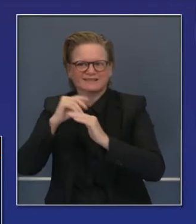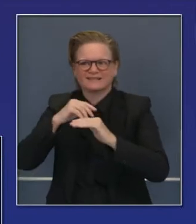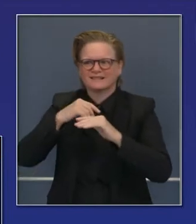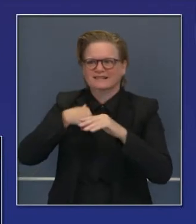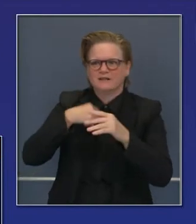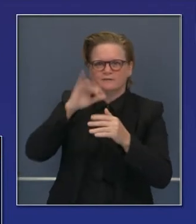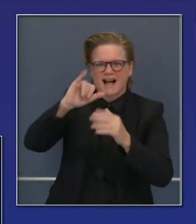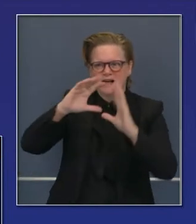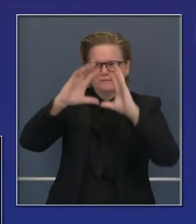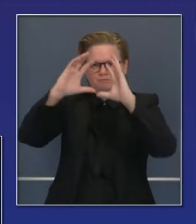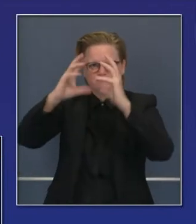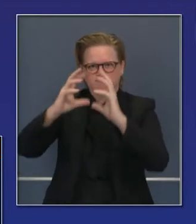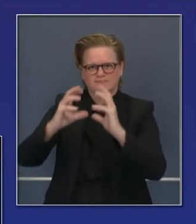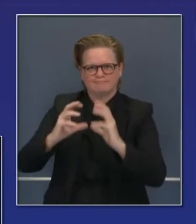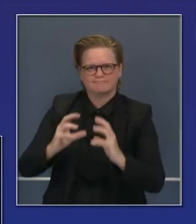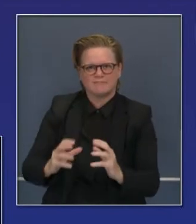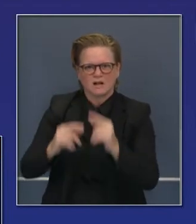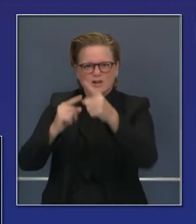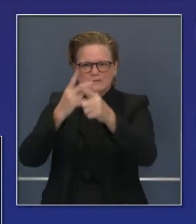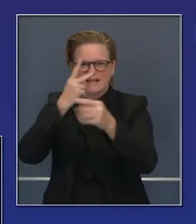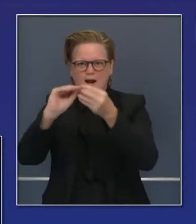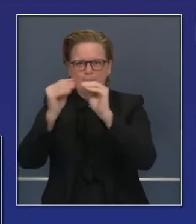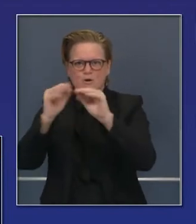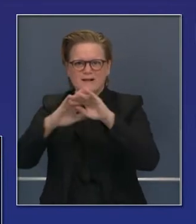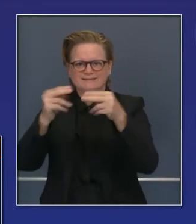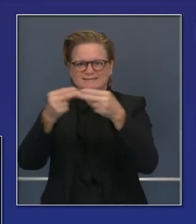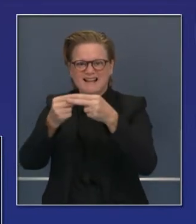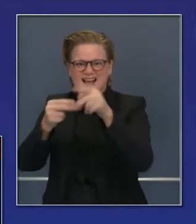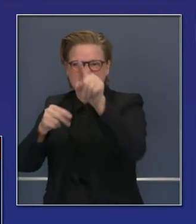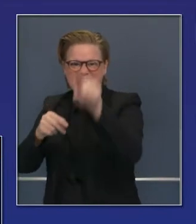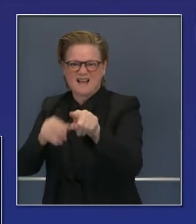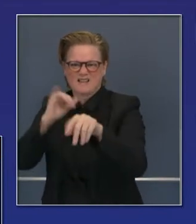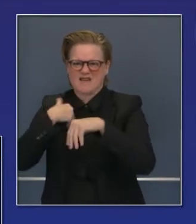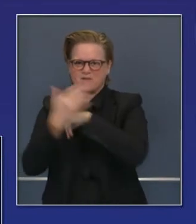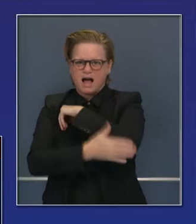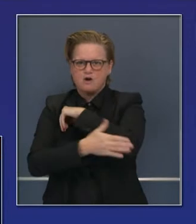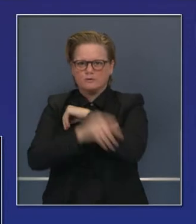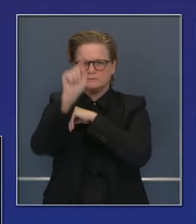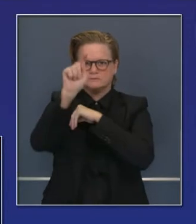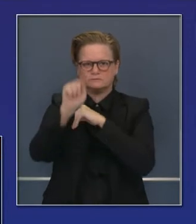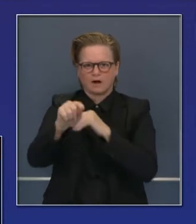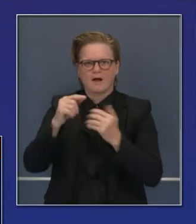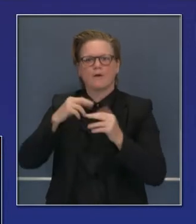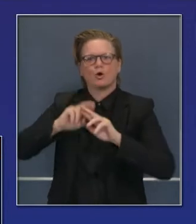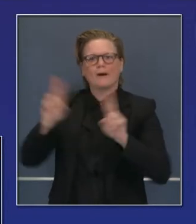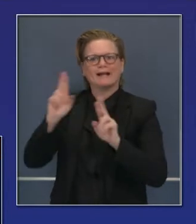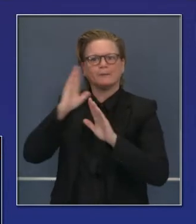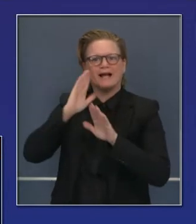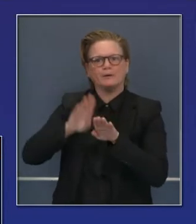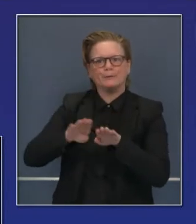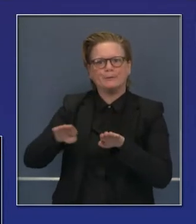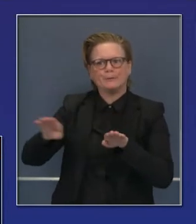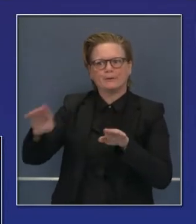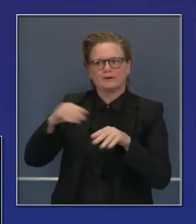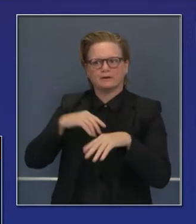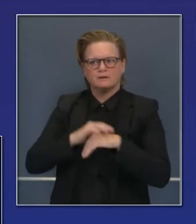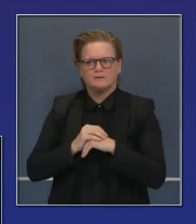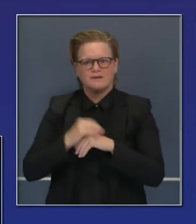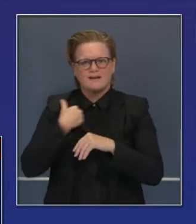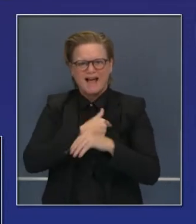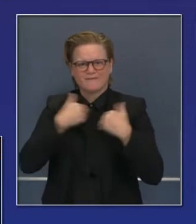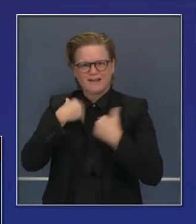Diego, San Francisco, por supuesto, el condado de Orange. Así que estas son las 11 instalaciones